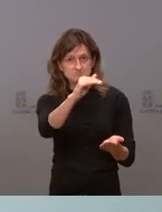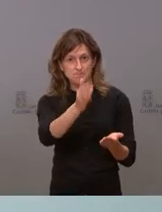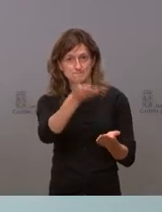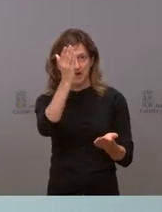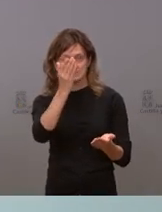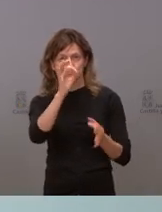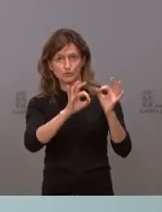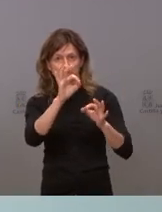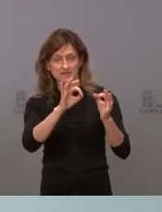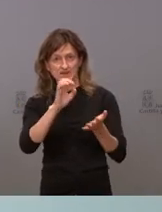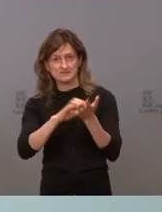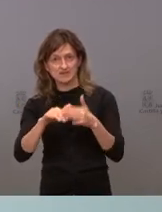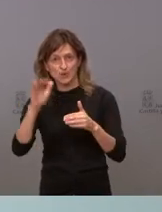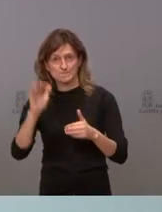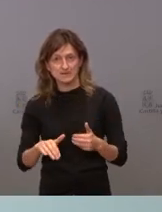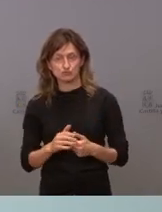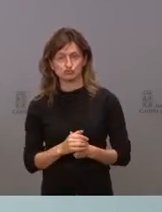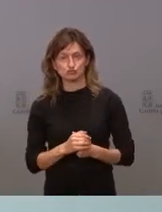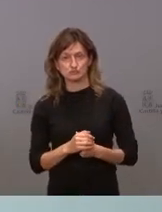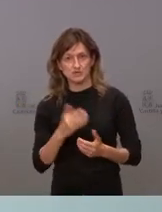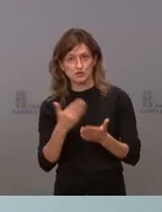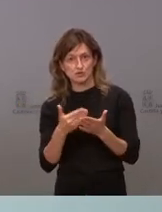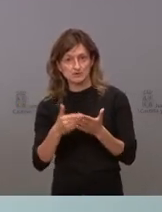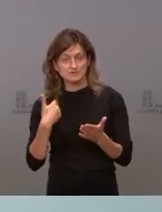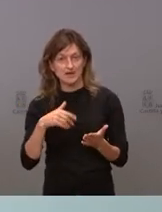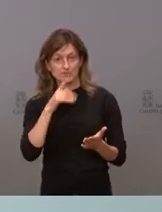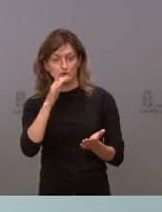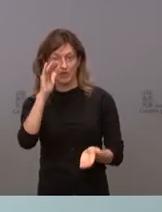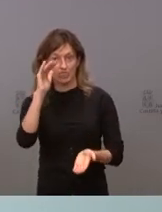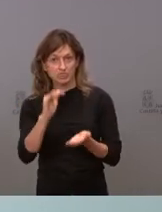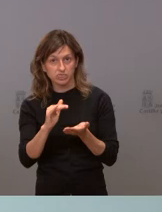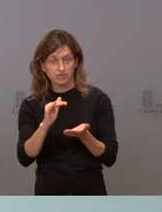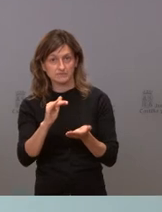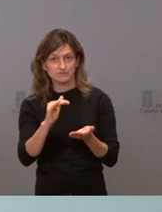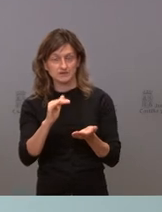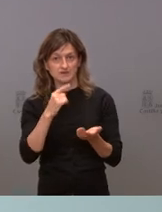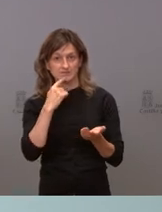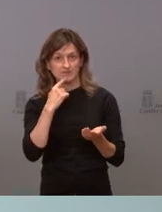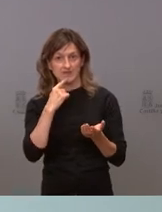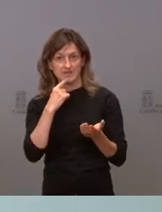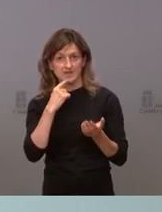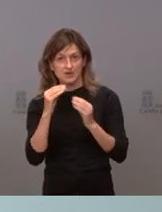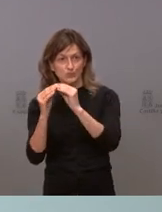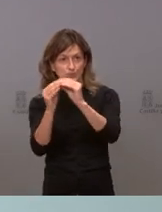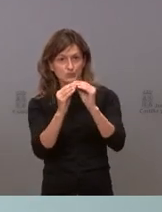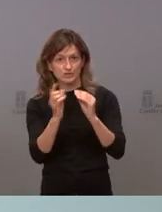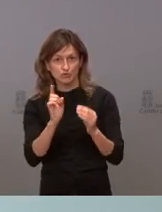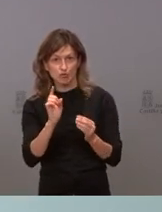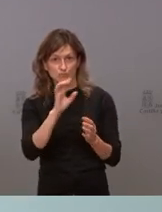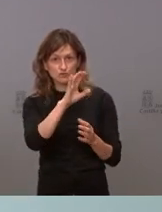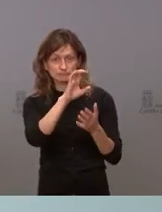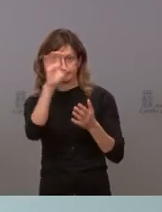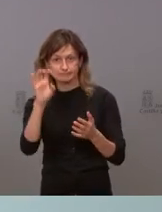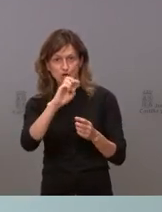porcentualmente que Castilla y León? Es decir, que el grado de reducción en el envío de vacunas no está siendo de forma paralelo en todas las